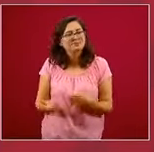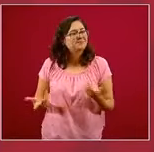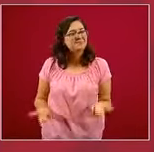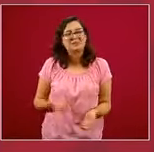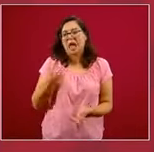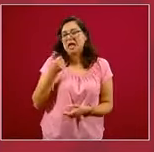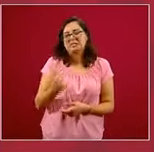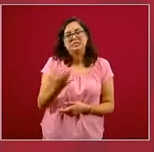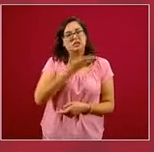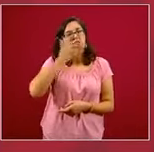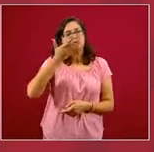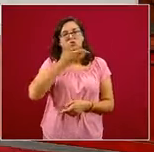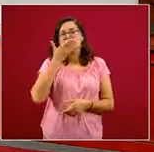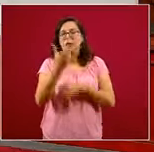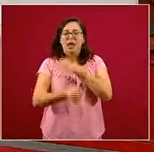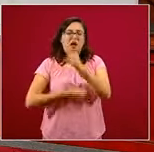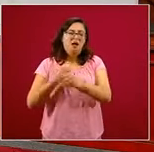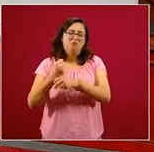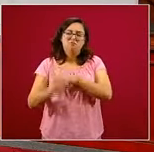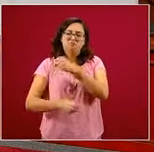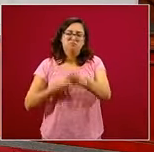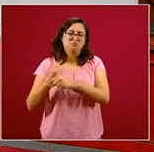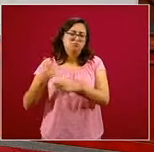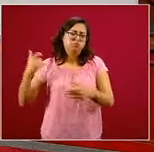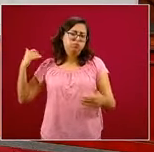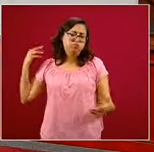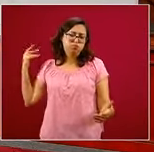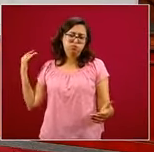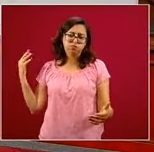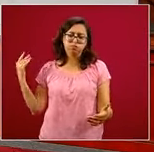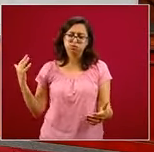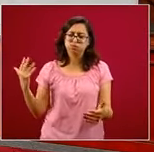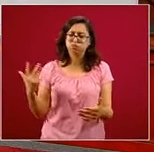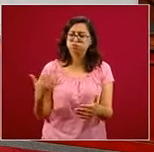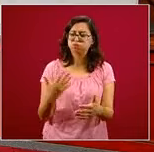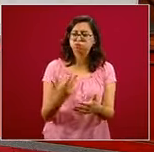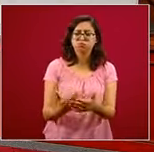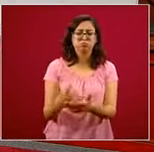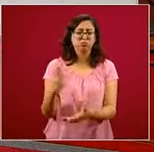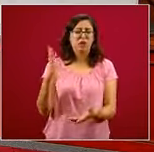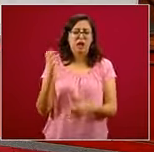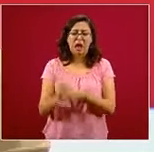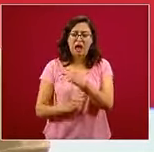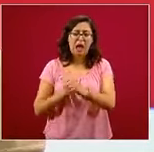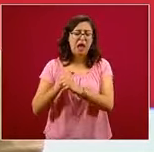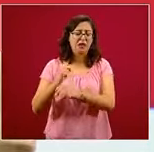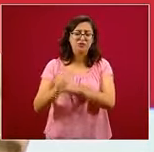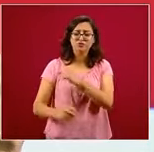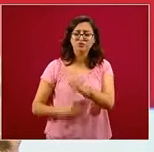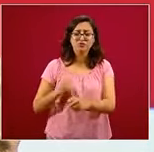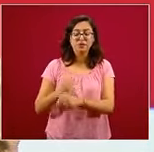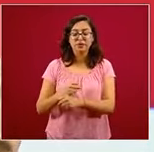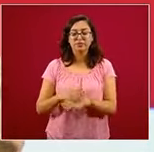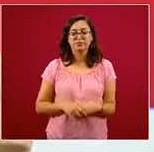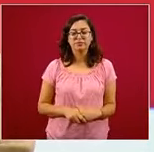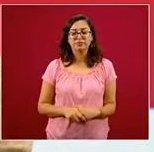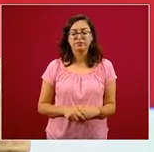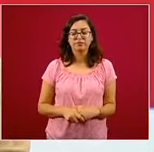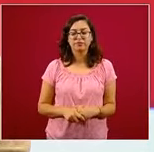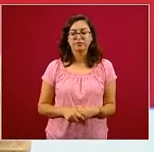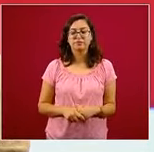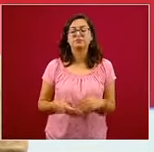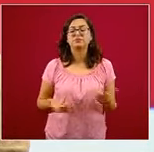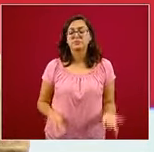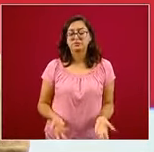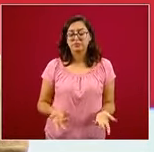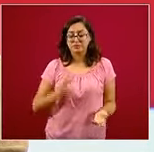milenios, de hecho, iba a decir siglos, pero no, milenios. En el campo de la epidemiología,